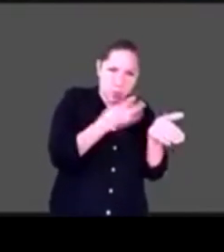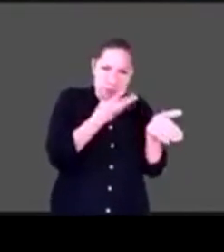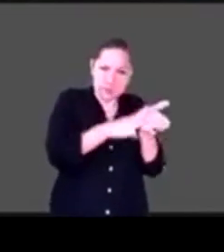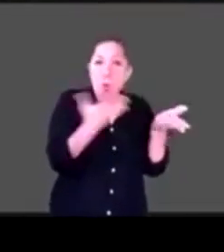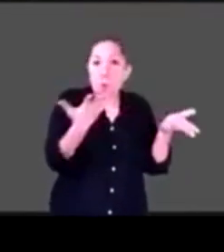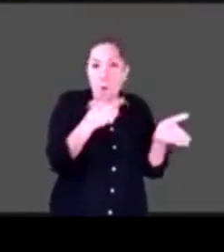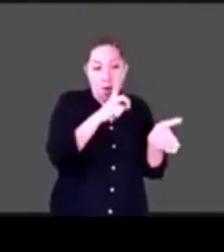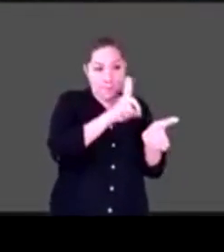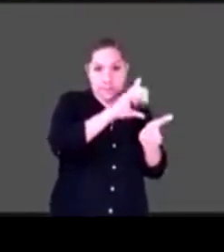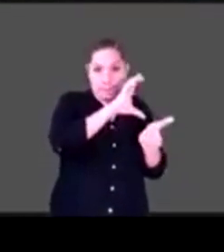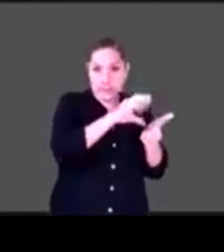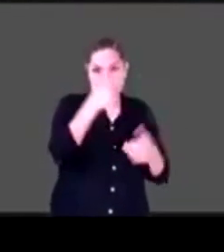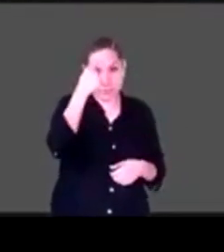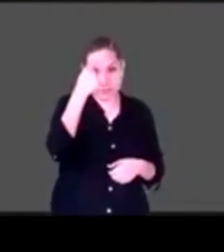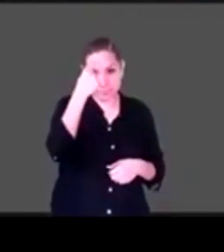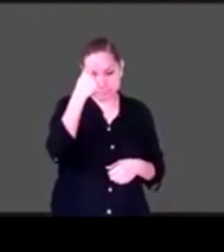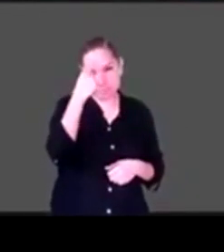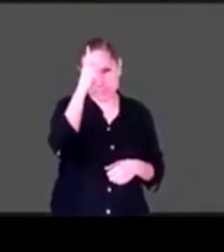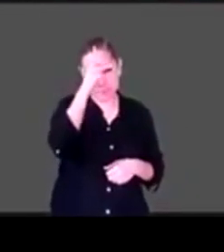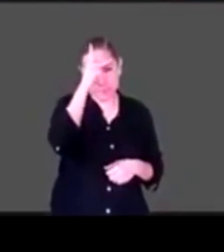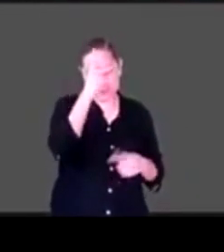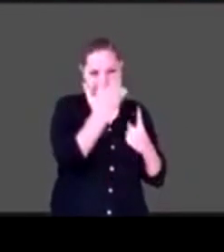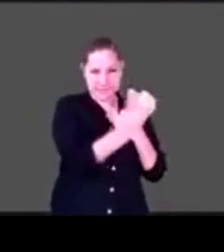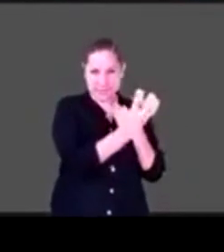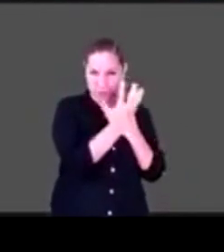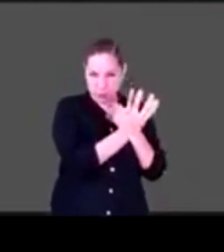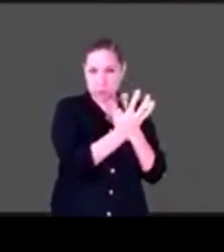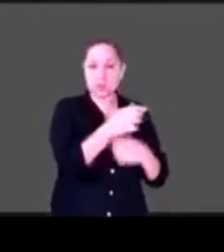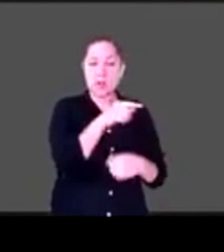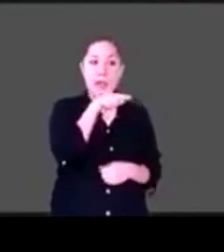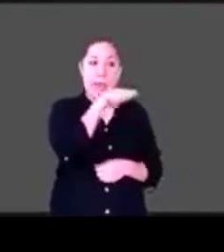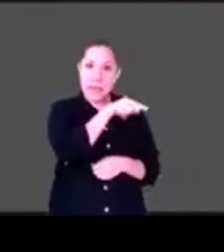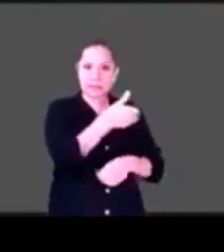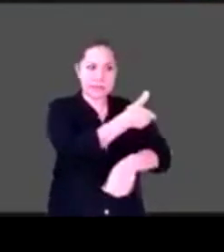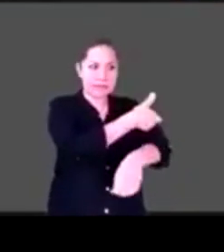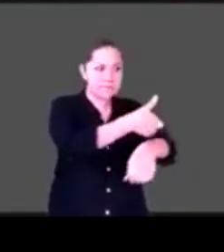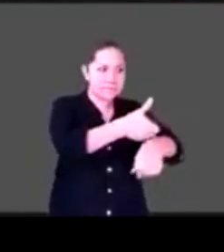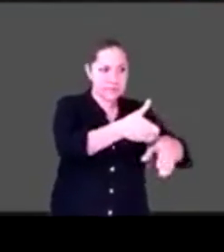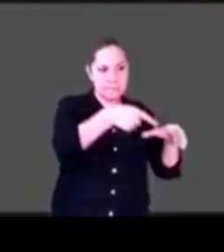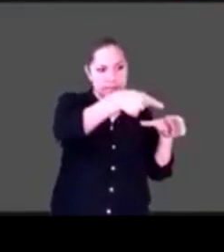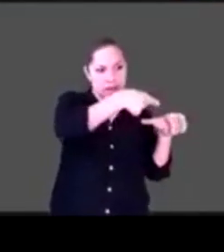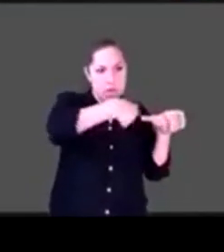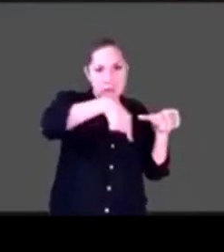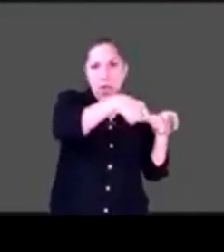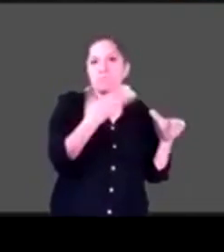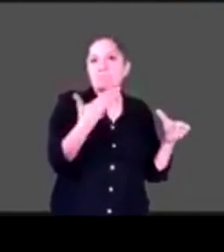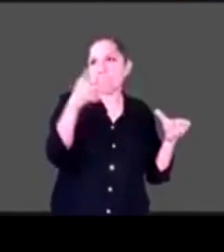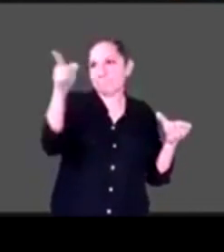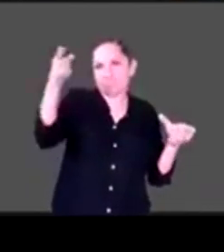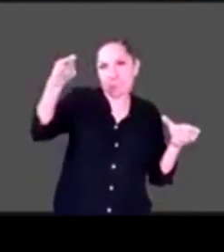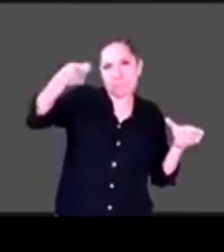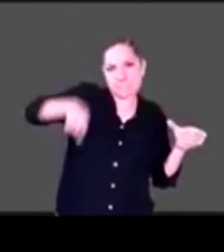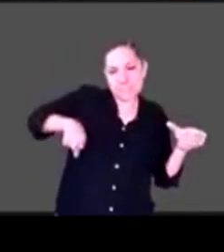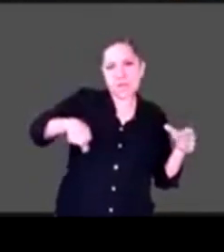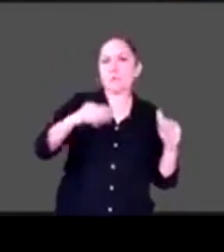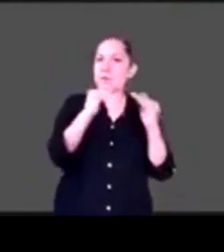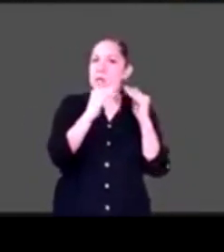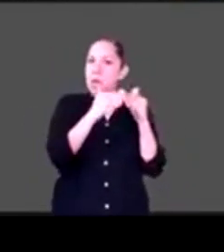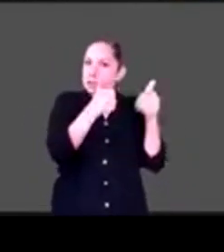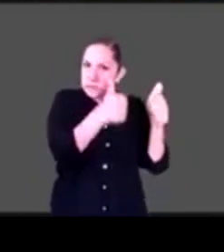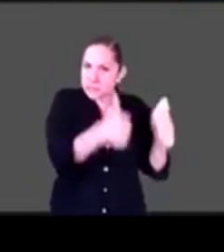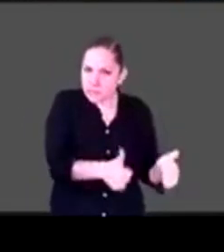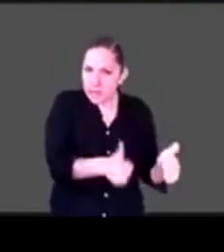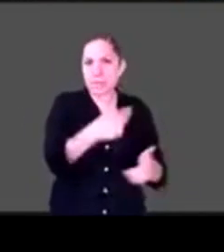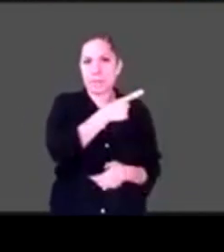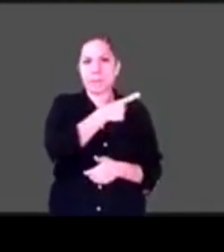seguir todos los lineamientos de la sana distancia, de quédate en casa, de la higiene, ha sido